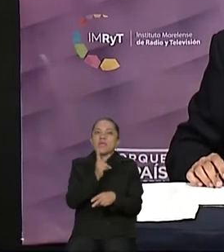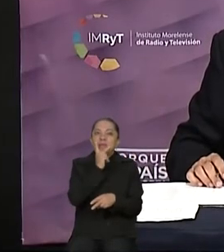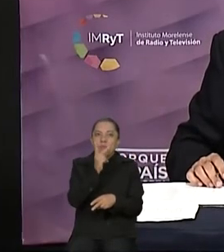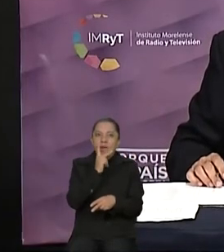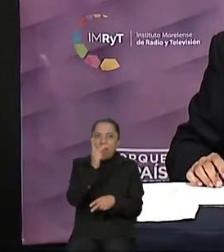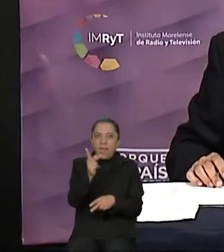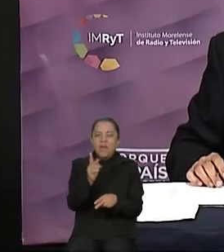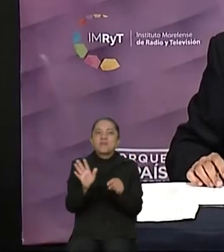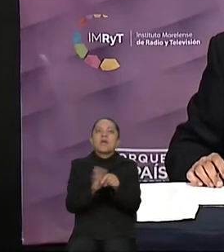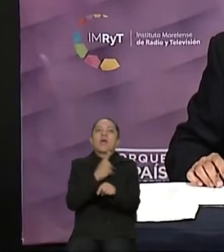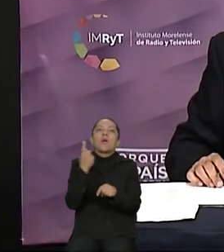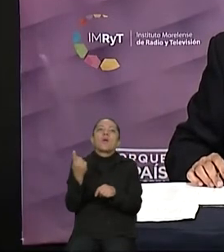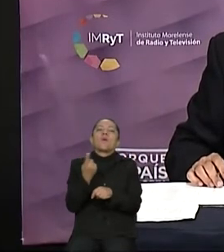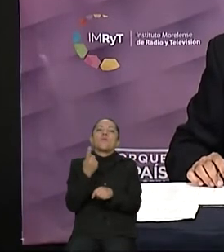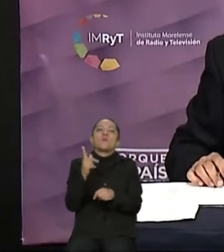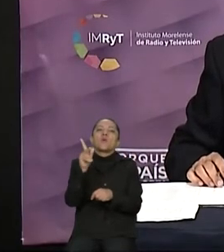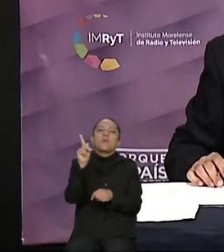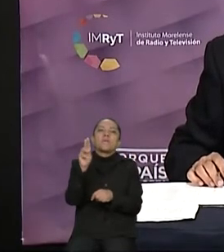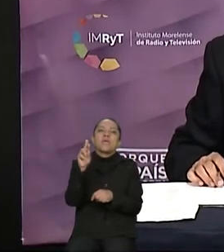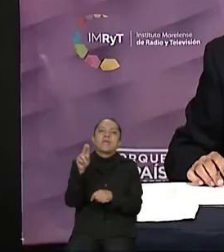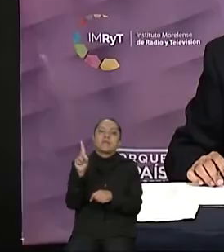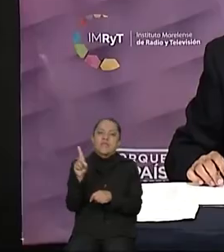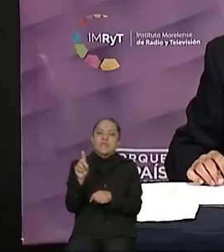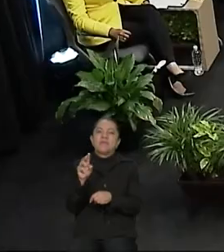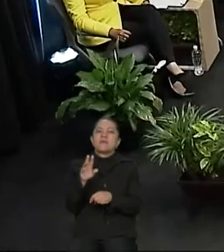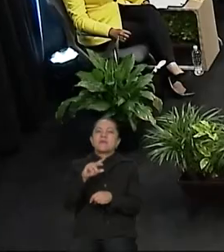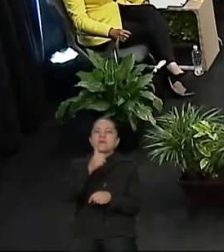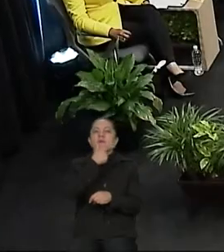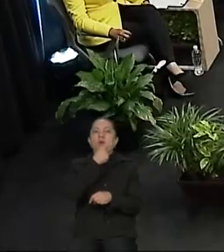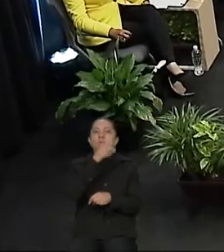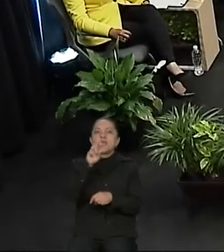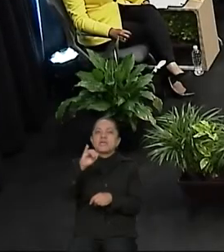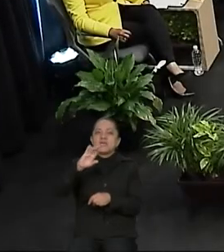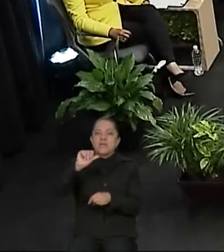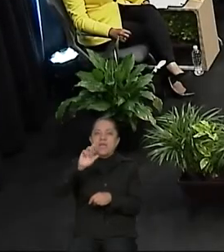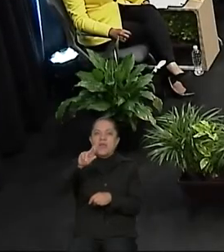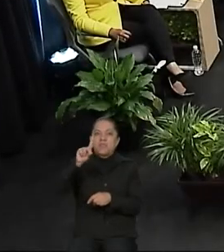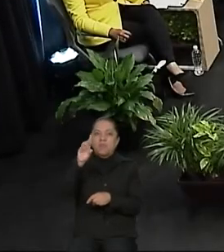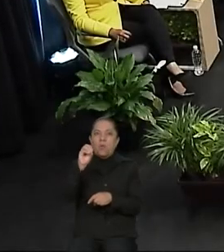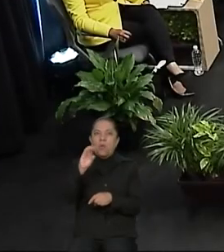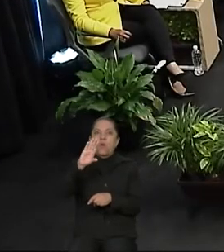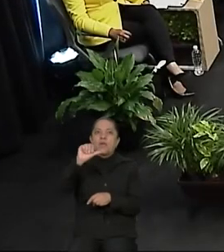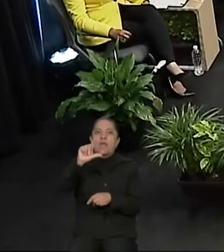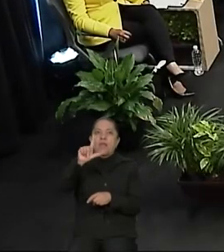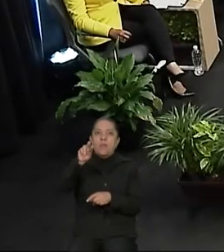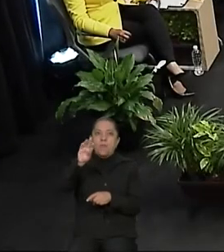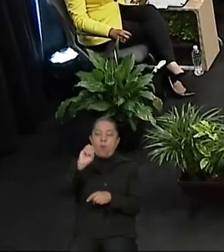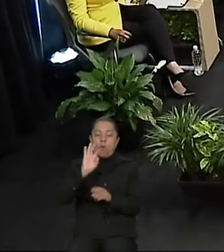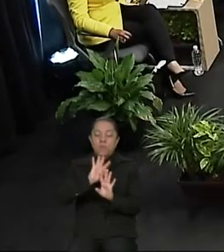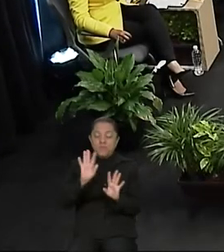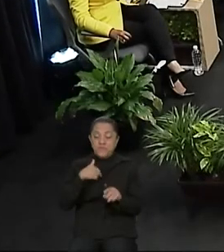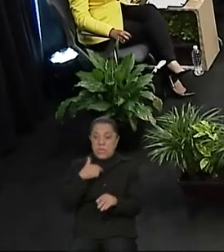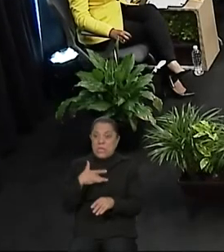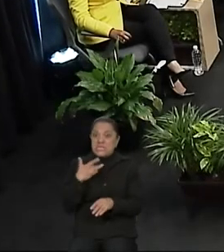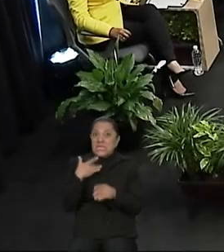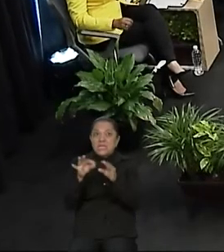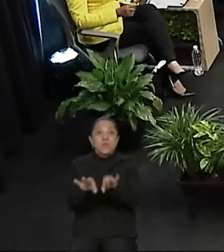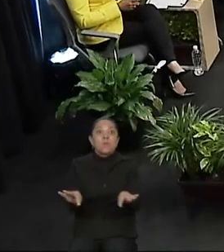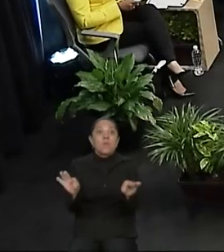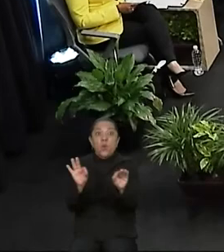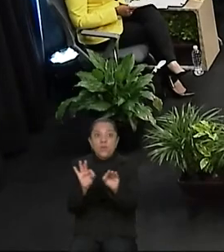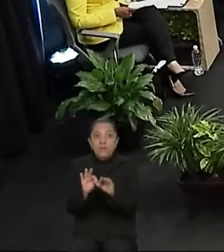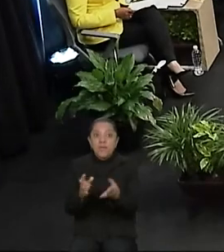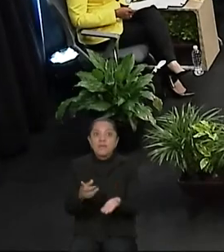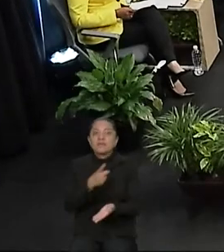de la Revolución Democrática, Ricardo Calvo Huerta. Yo siento que es importante que tenemos que